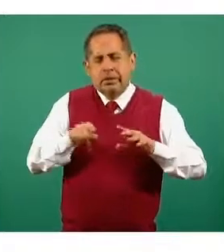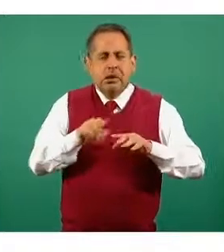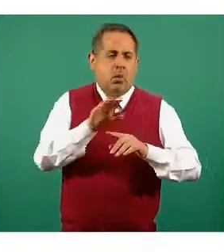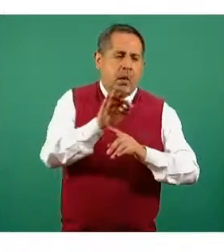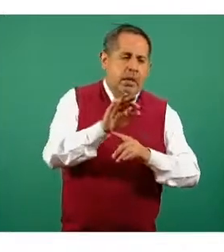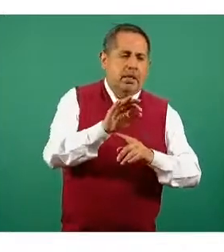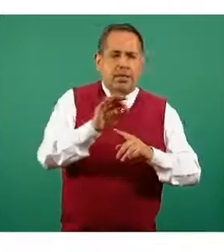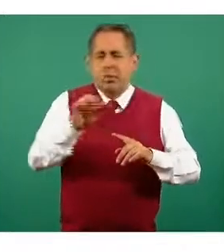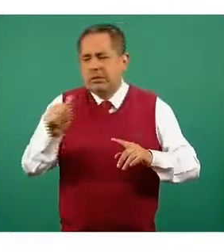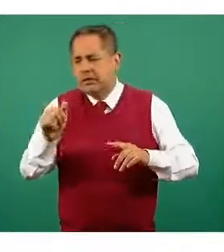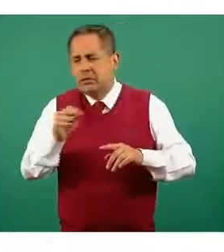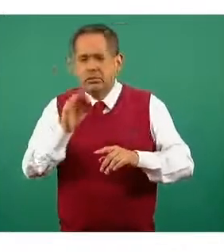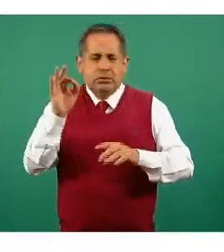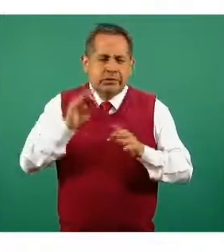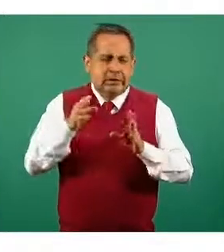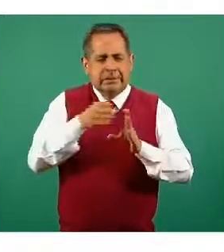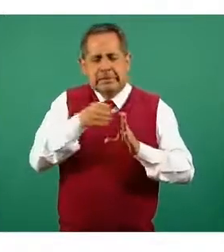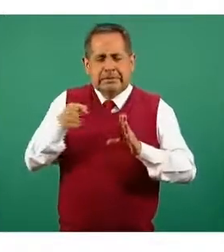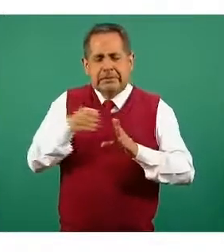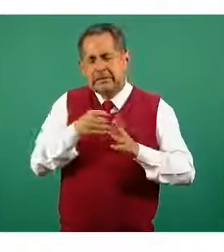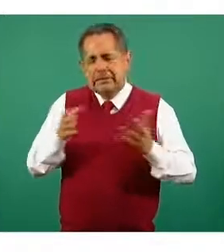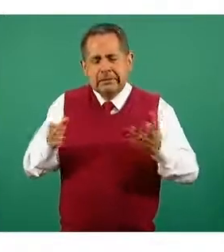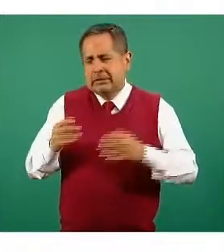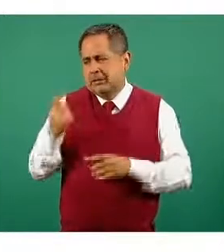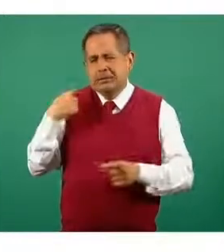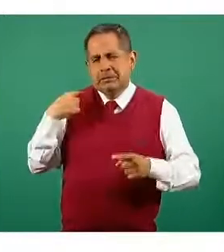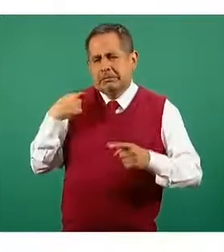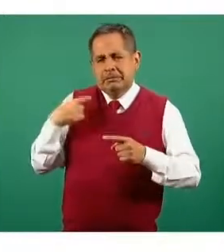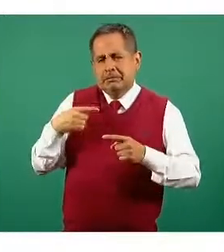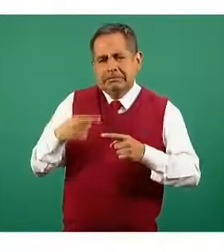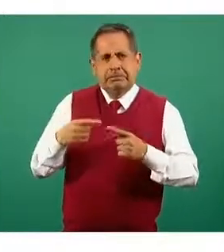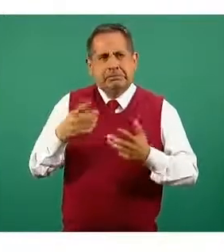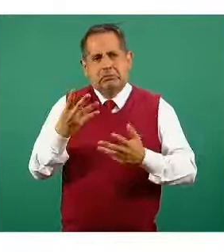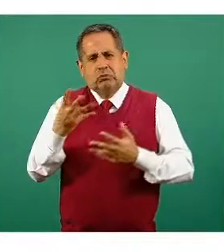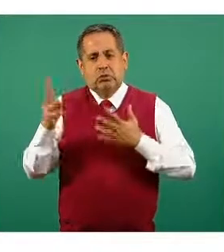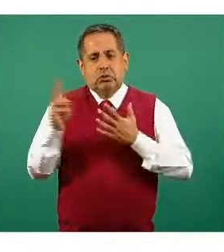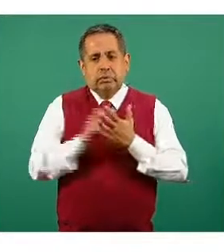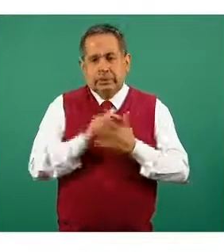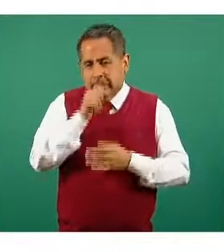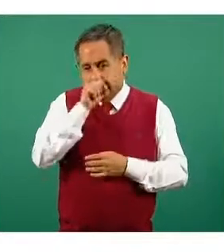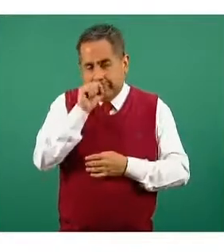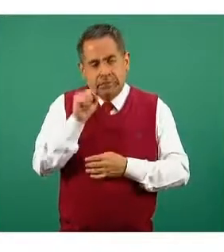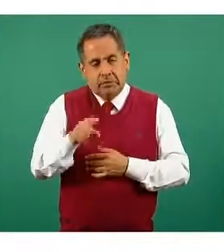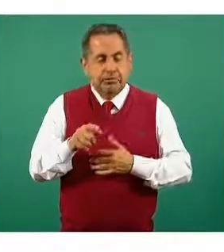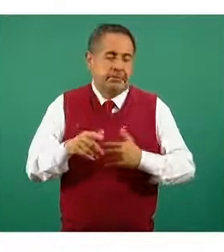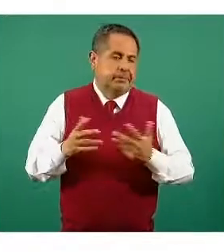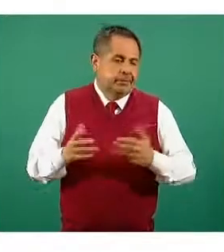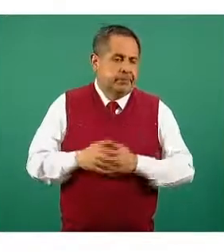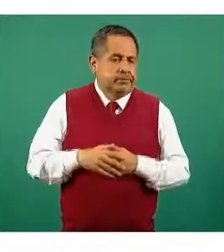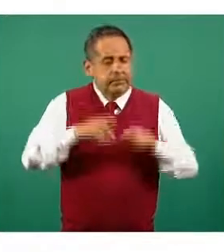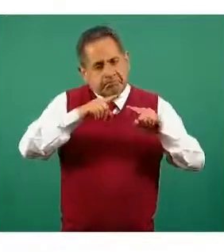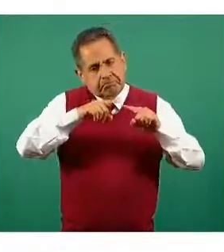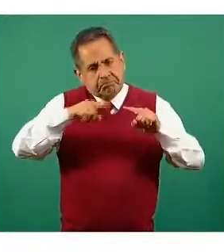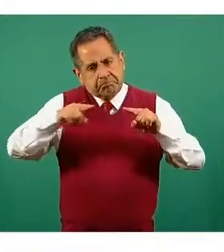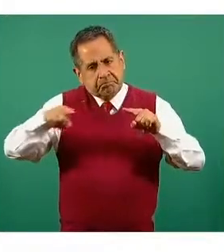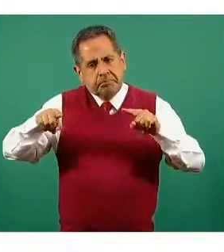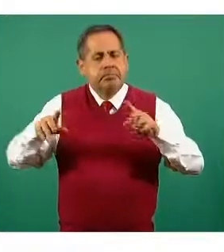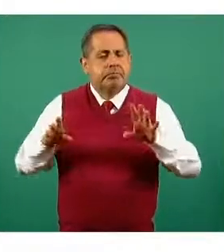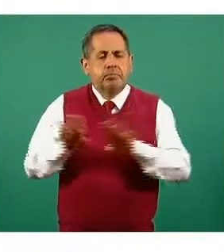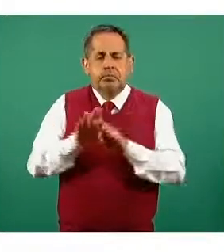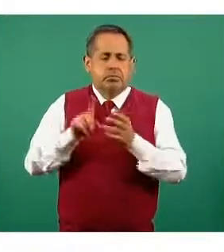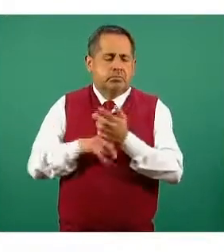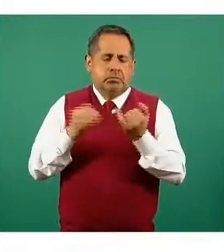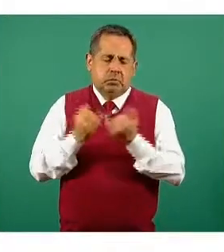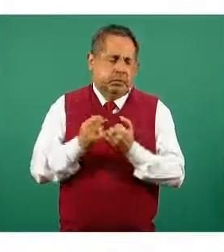cuarenta y seis por ciento, lo hemos tenido prácticamente en los últimos cuatro meses, por lo tanto, entonces el comportamiento se mantiene, digamos,